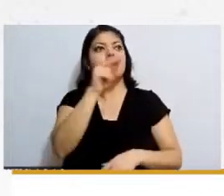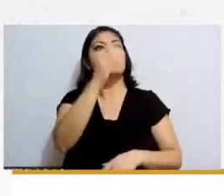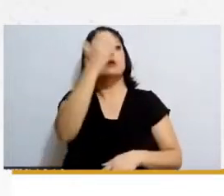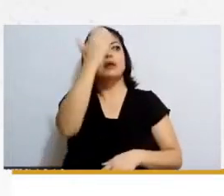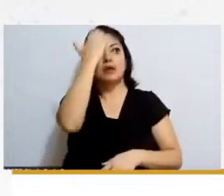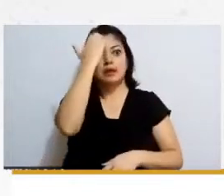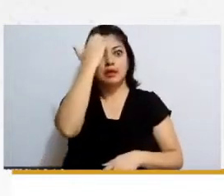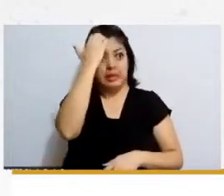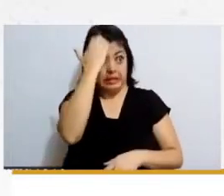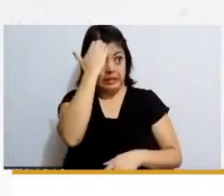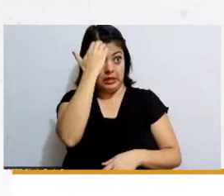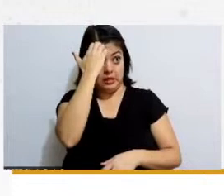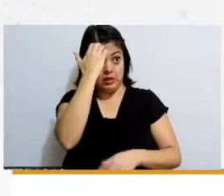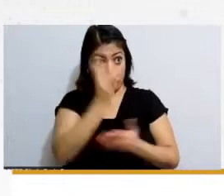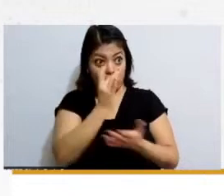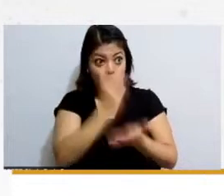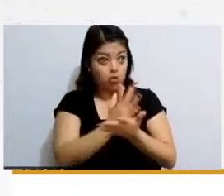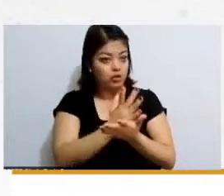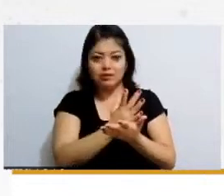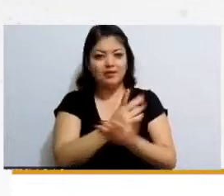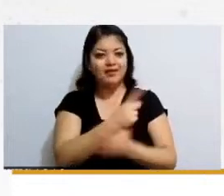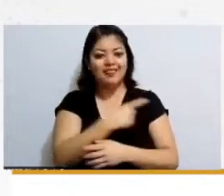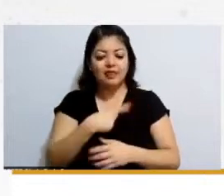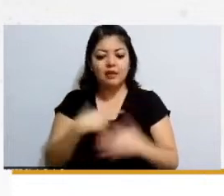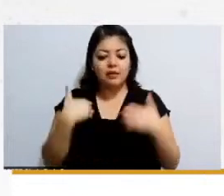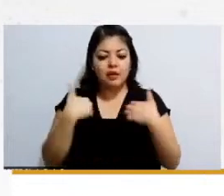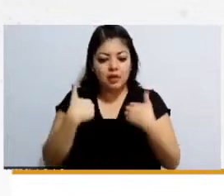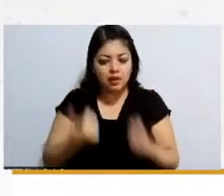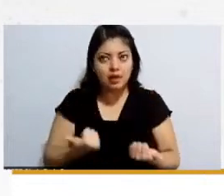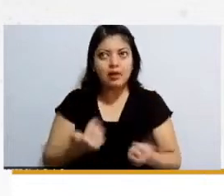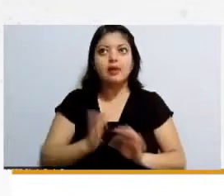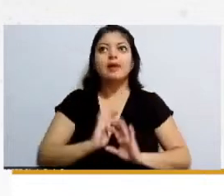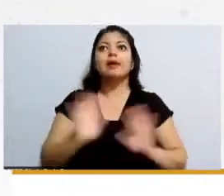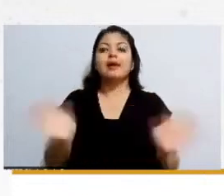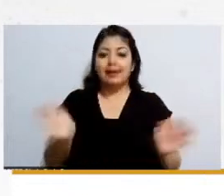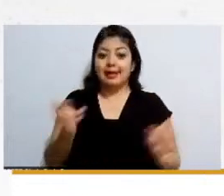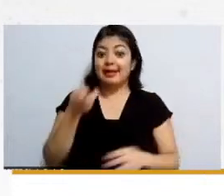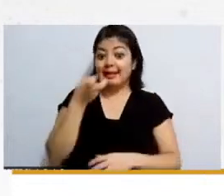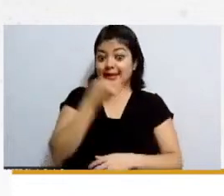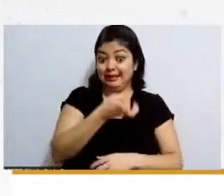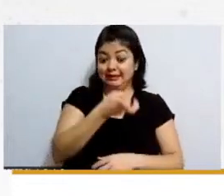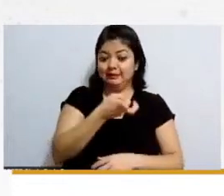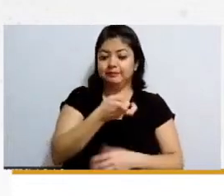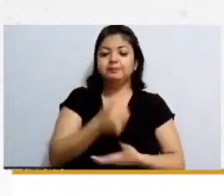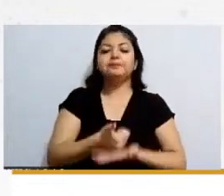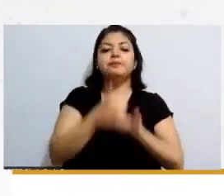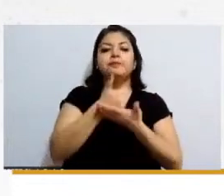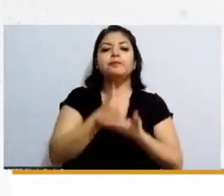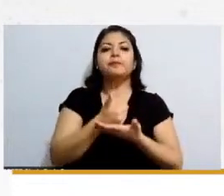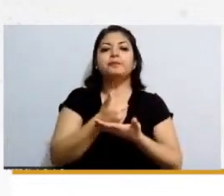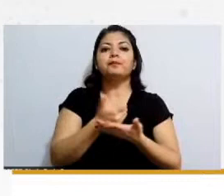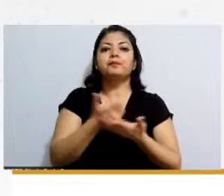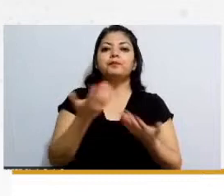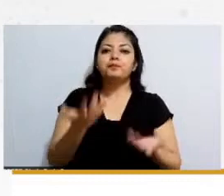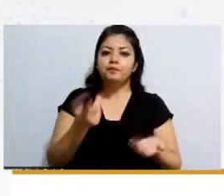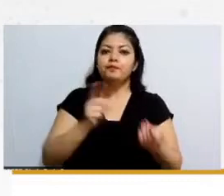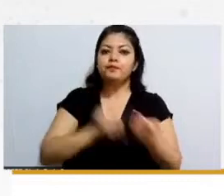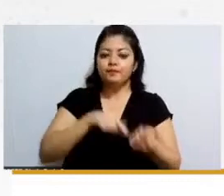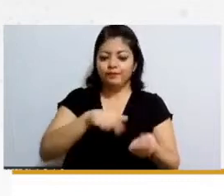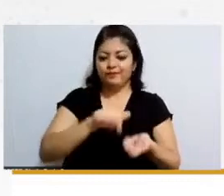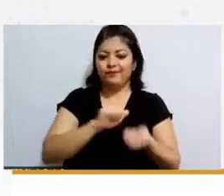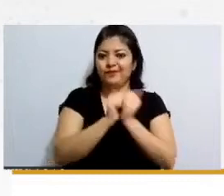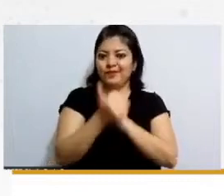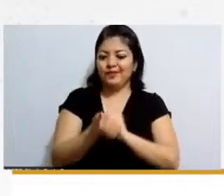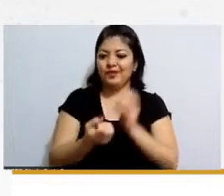las conozca, las entienda y las comprenda, y creo que esta forma como están desarrollando estos